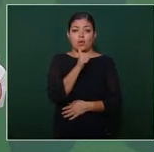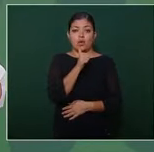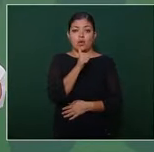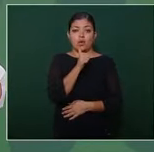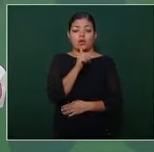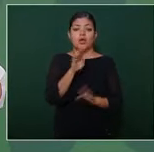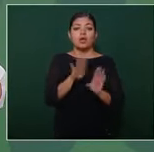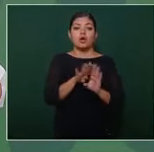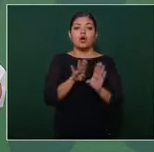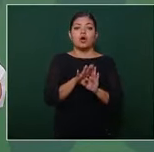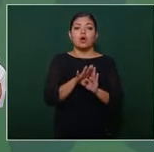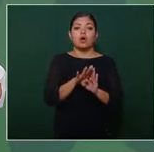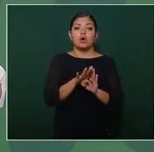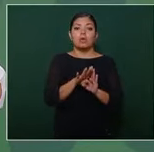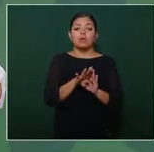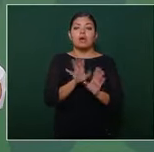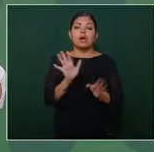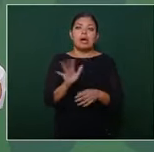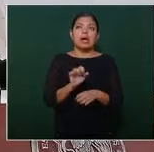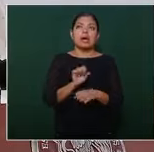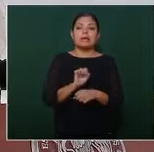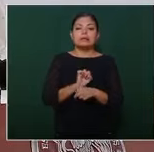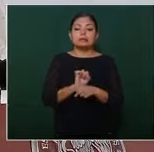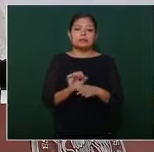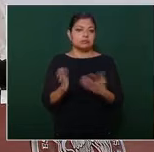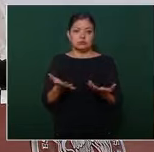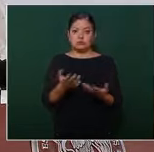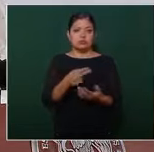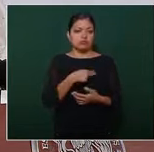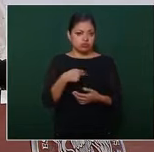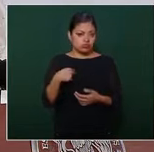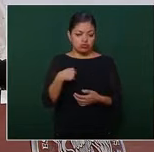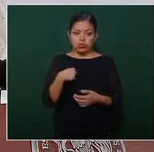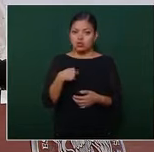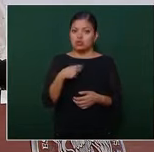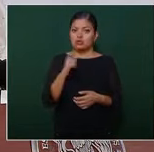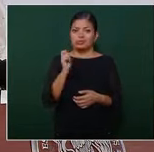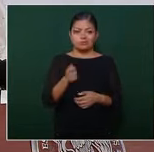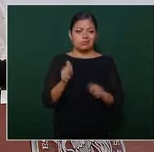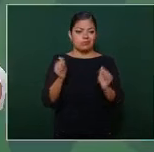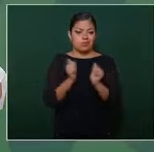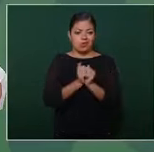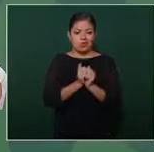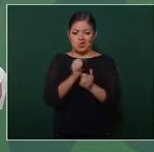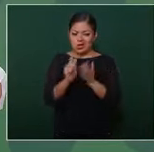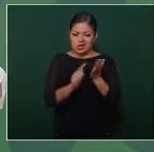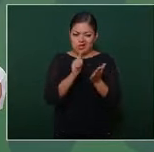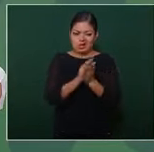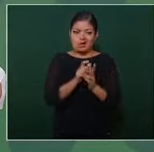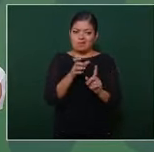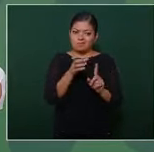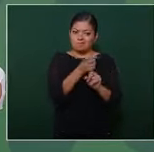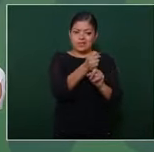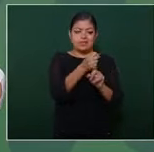minimizar los hechos los condenamos y vamos a actuar con toda firmeza para encontrar los responsables